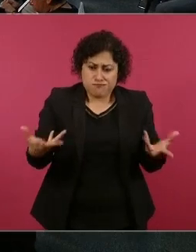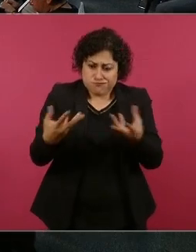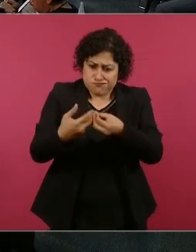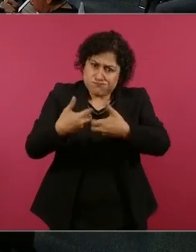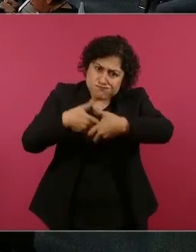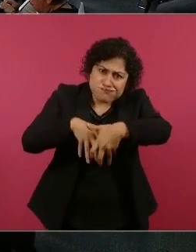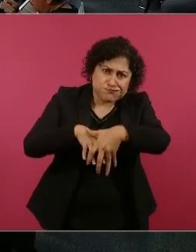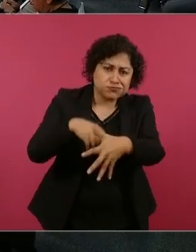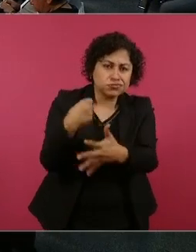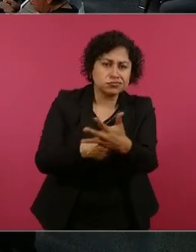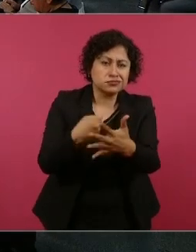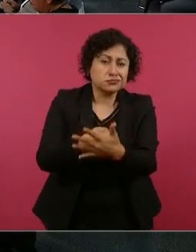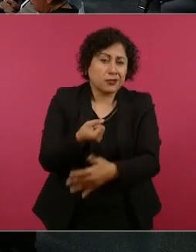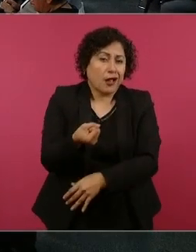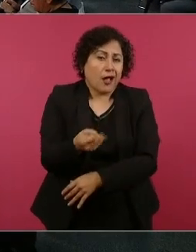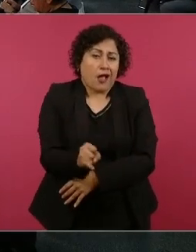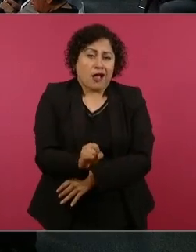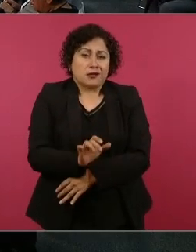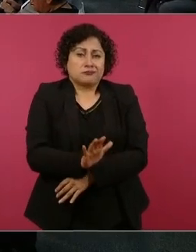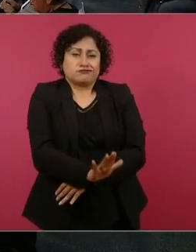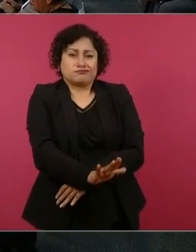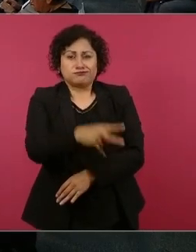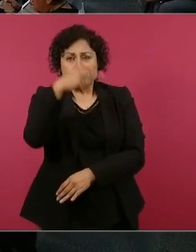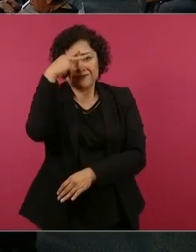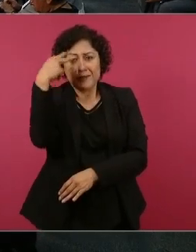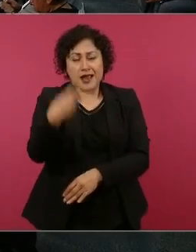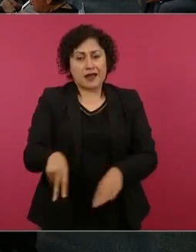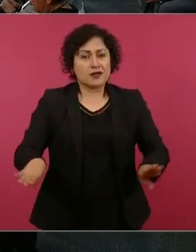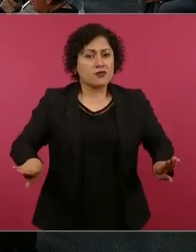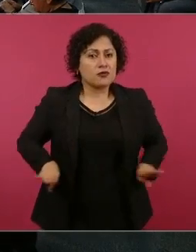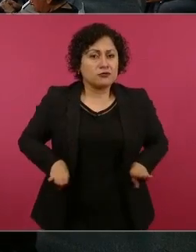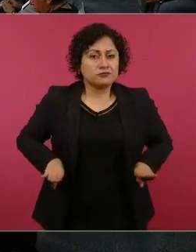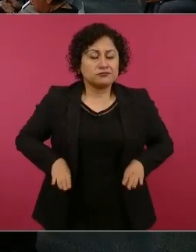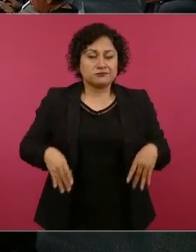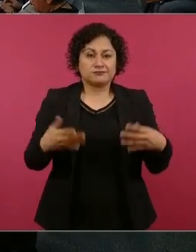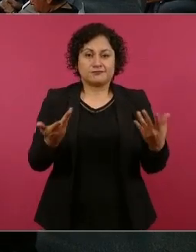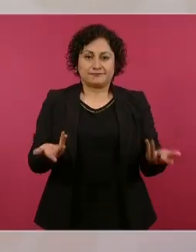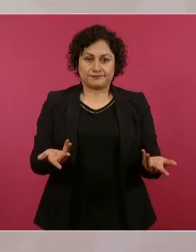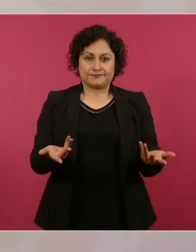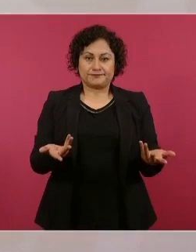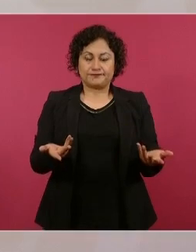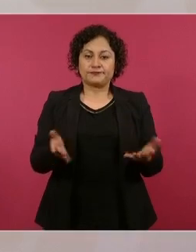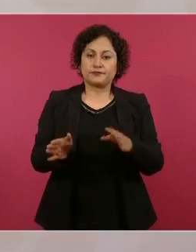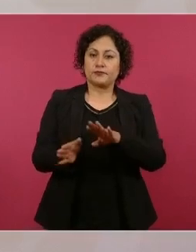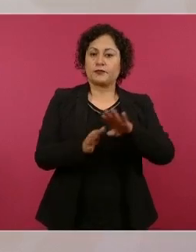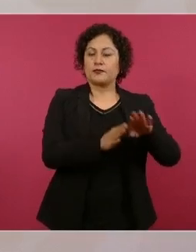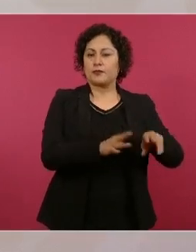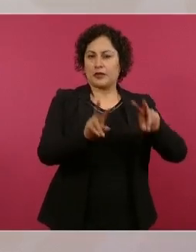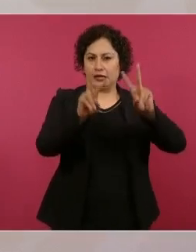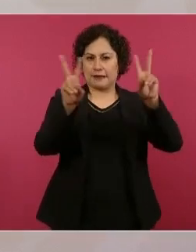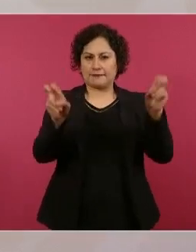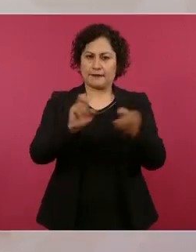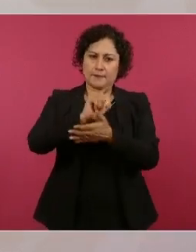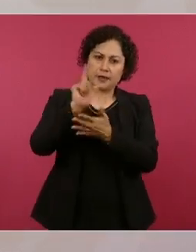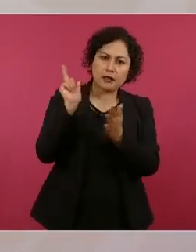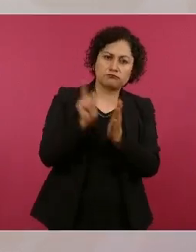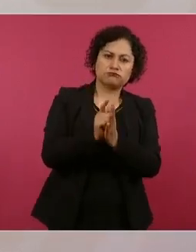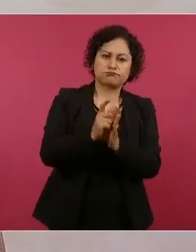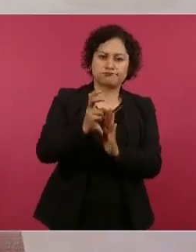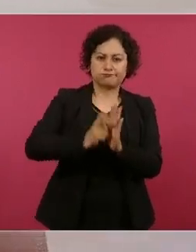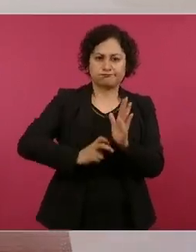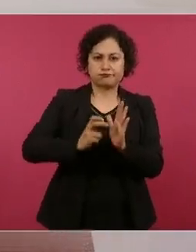Lo de la reforma es otro asunto. Fue algo